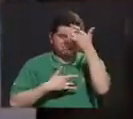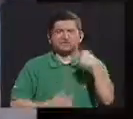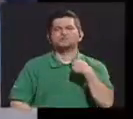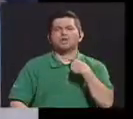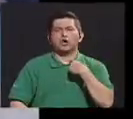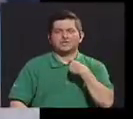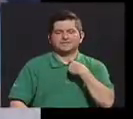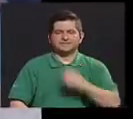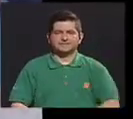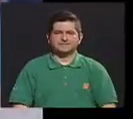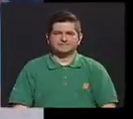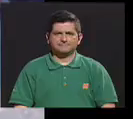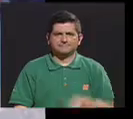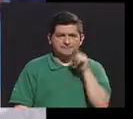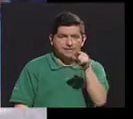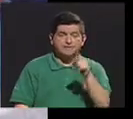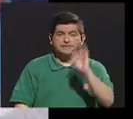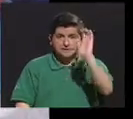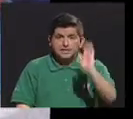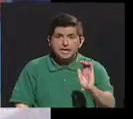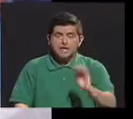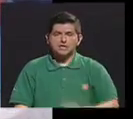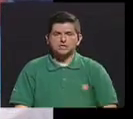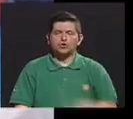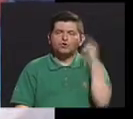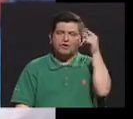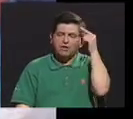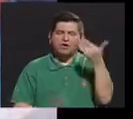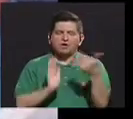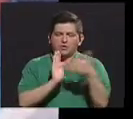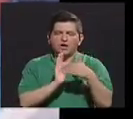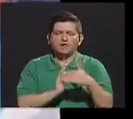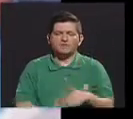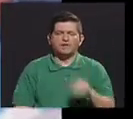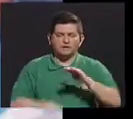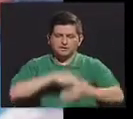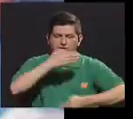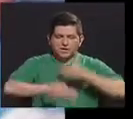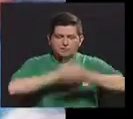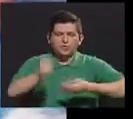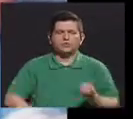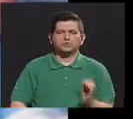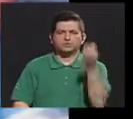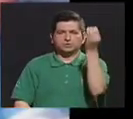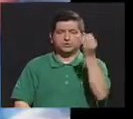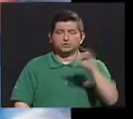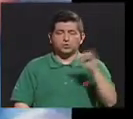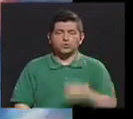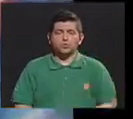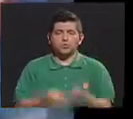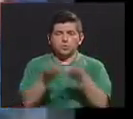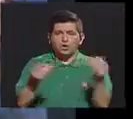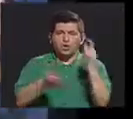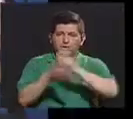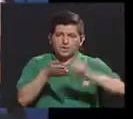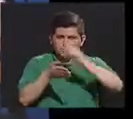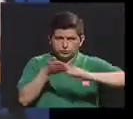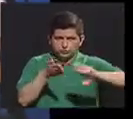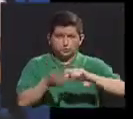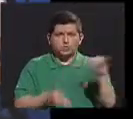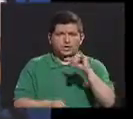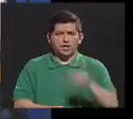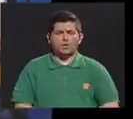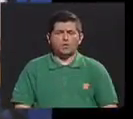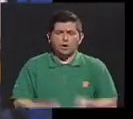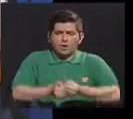Si se tratara de un niño, obviamente va a afectar el crecimiento y va a afectar el rendimiento escolar. Además va a aumentar de